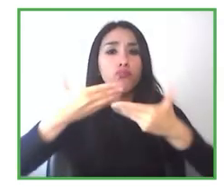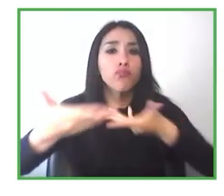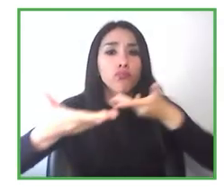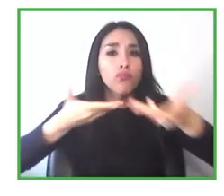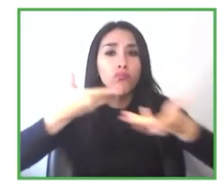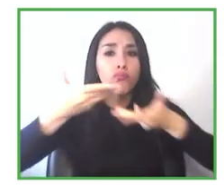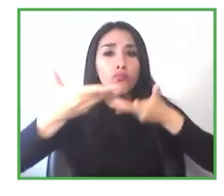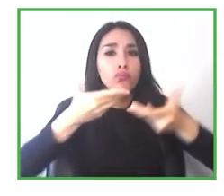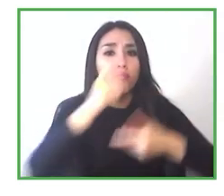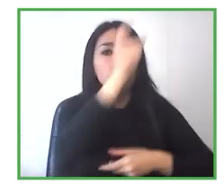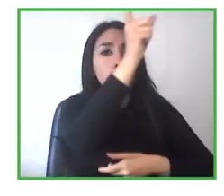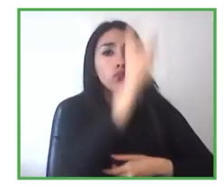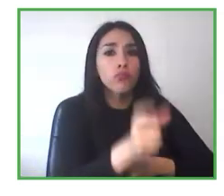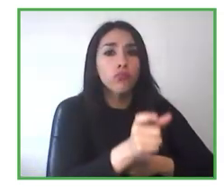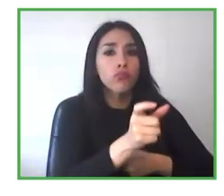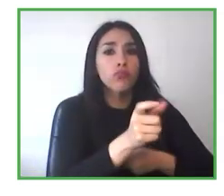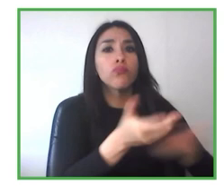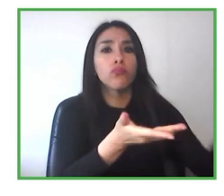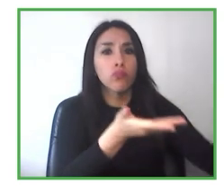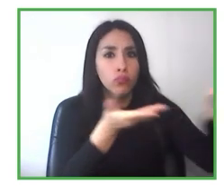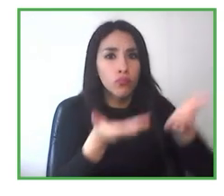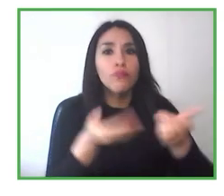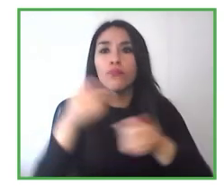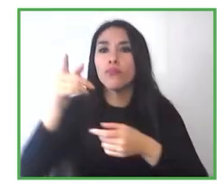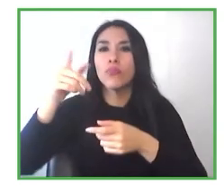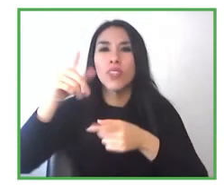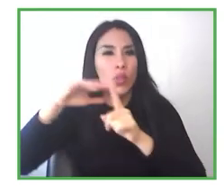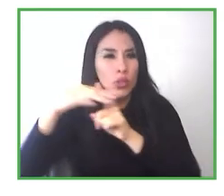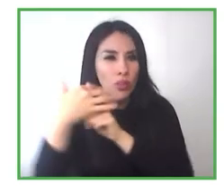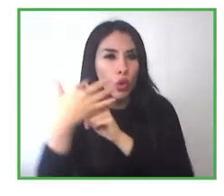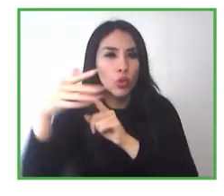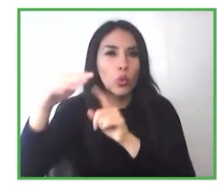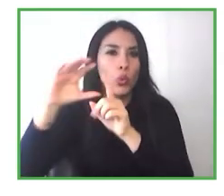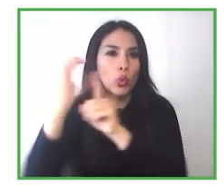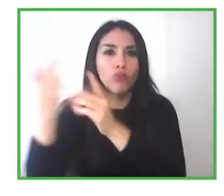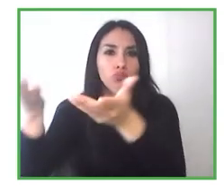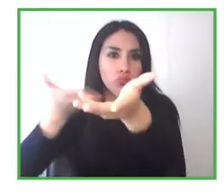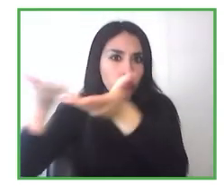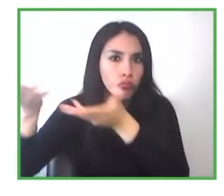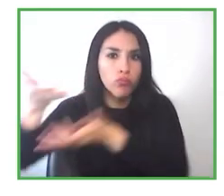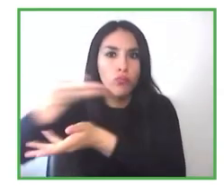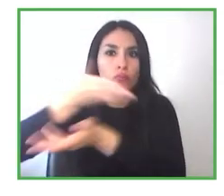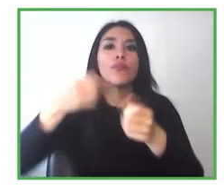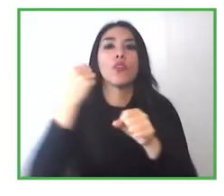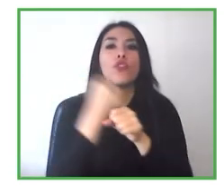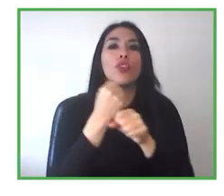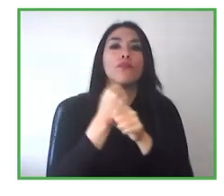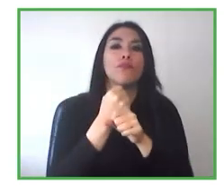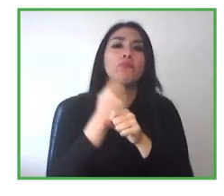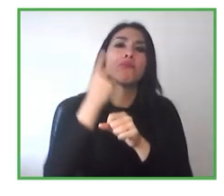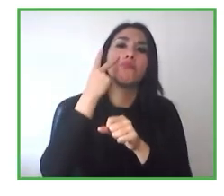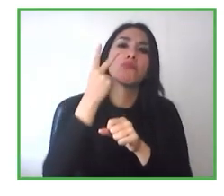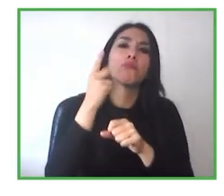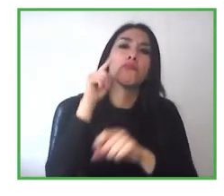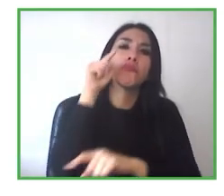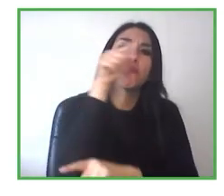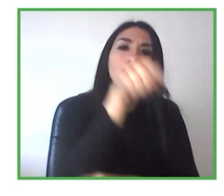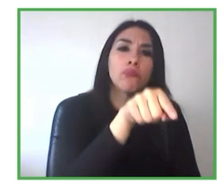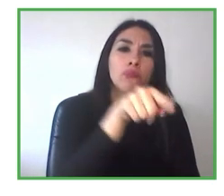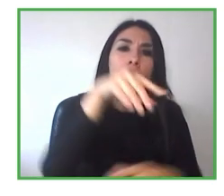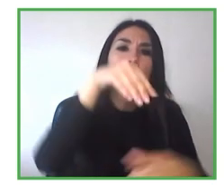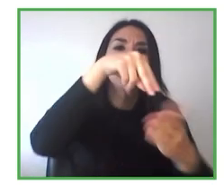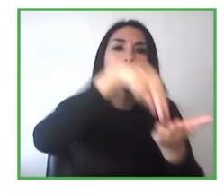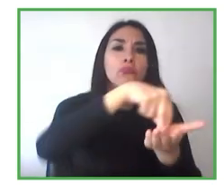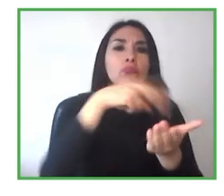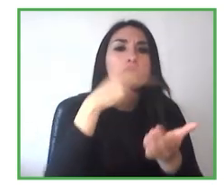año en el cual se hacen visitas presenciales. Bueno, ahora también la pandemia ha tenido un desafío de cómo